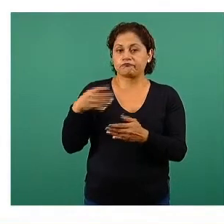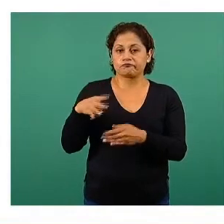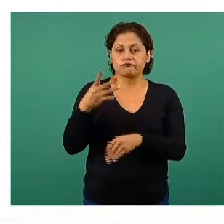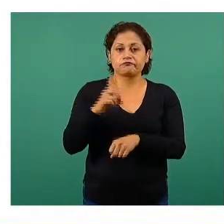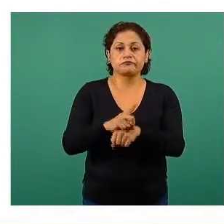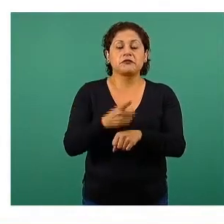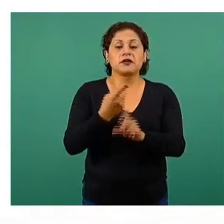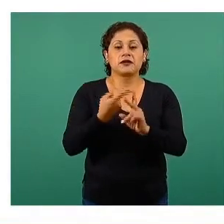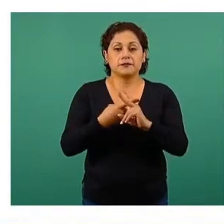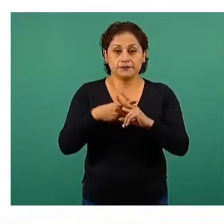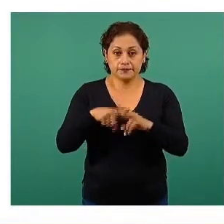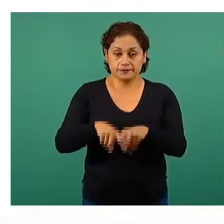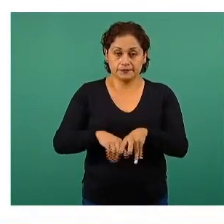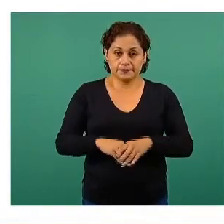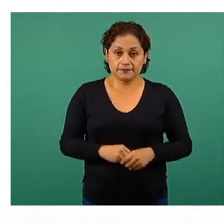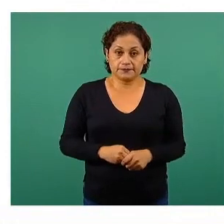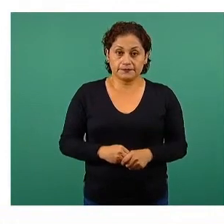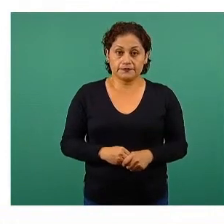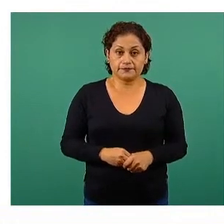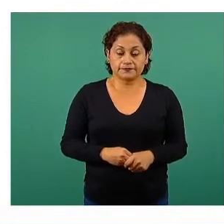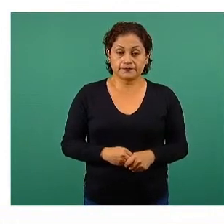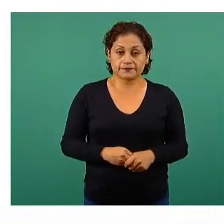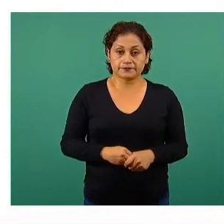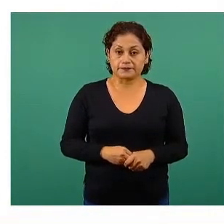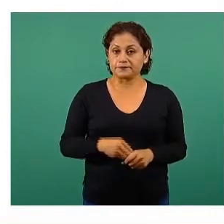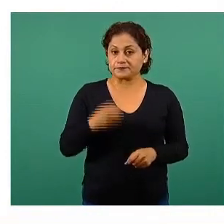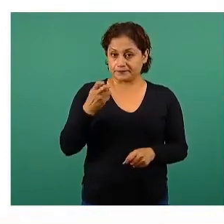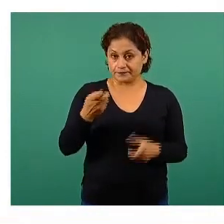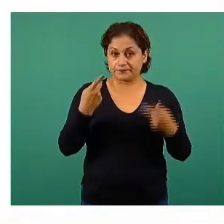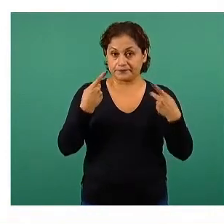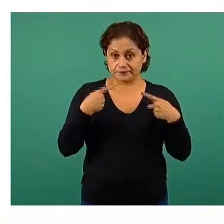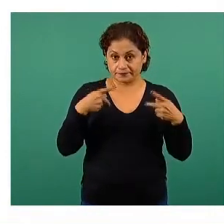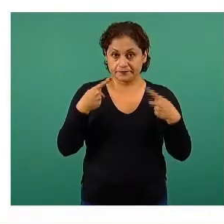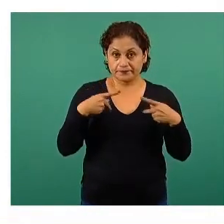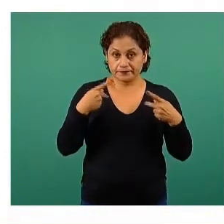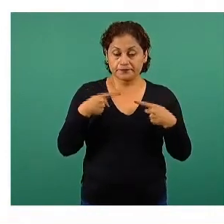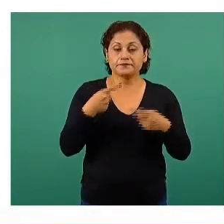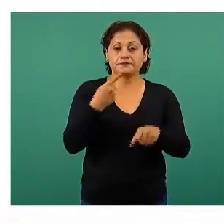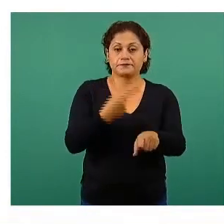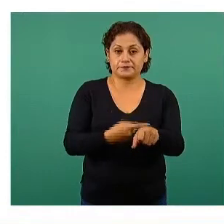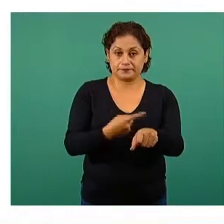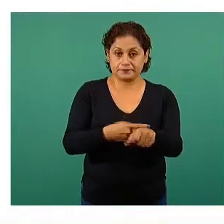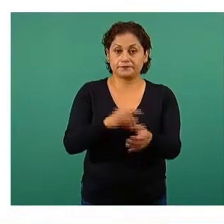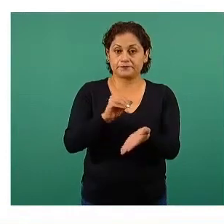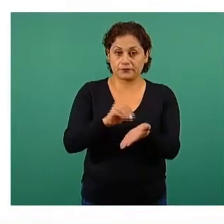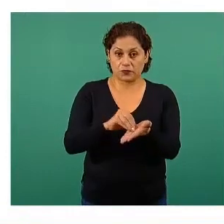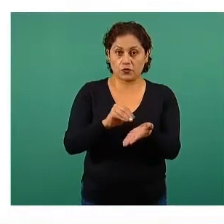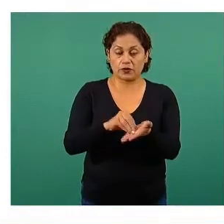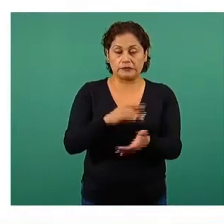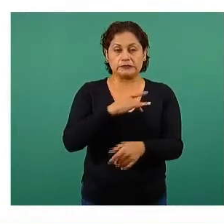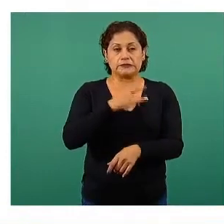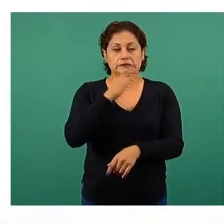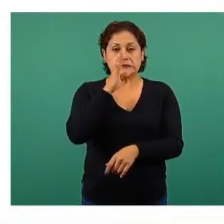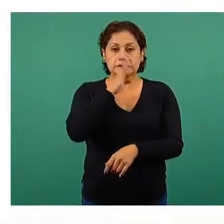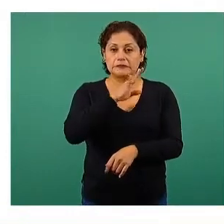esta curva epidémica. Son las personas que en los últimos 14 días han iniciado signos y síntomas de la